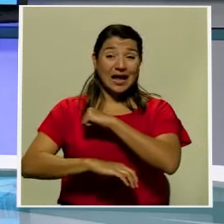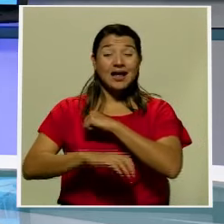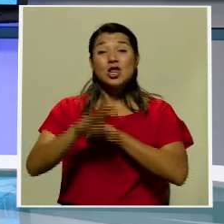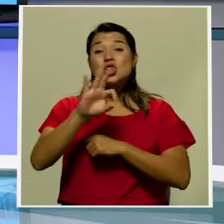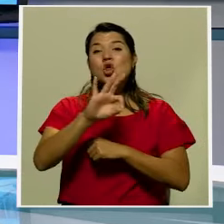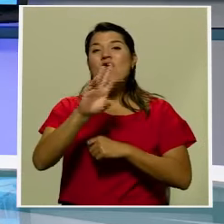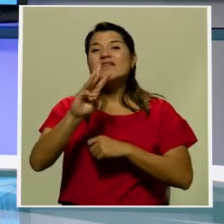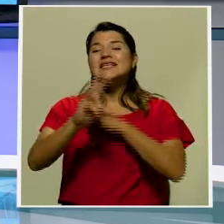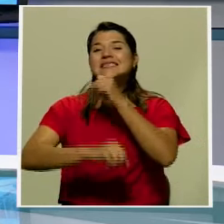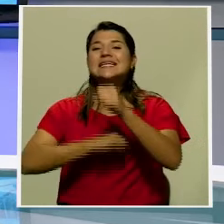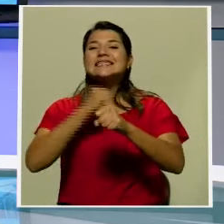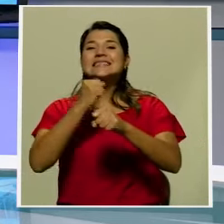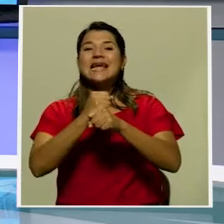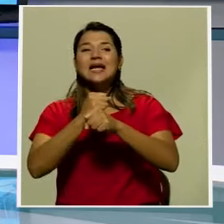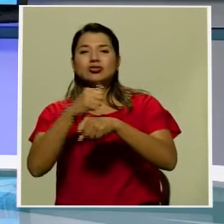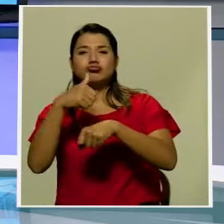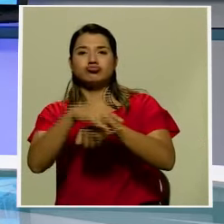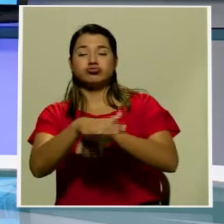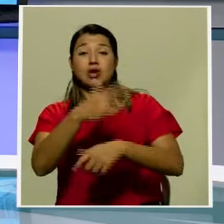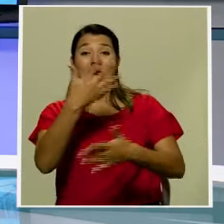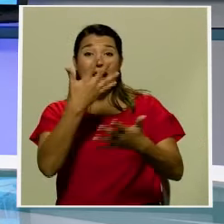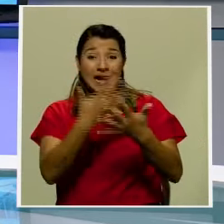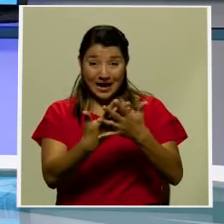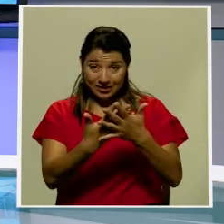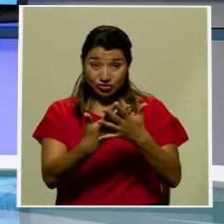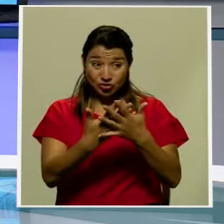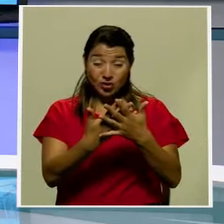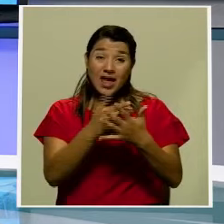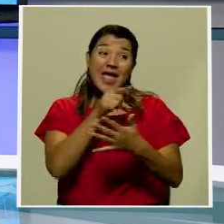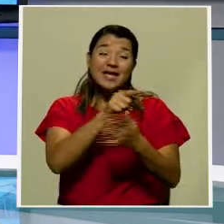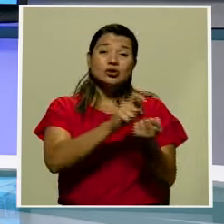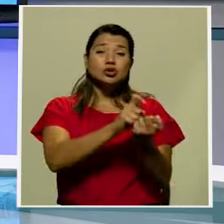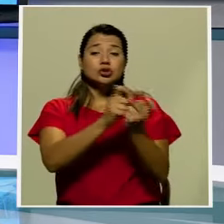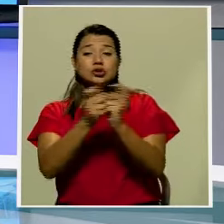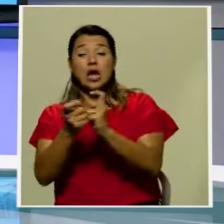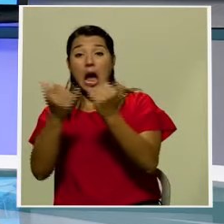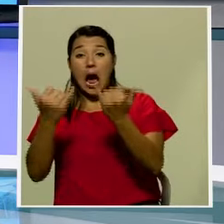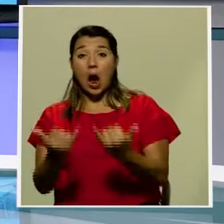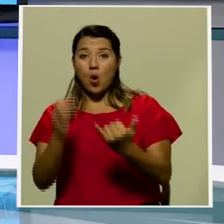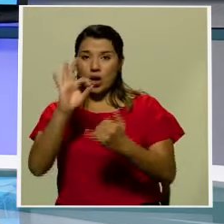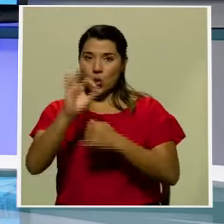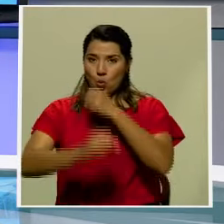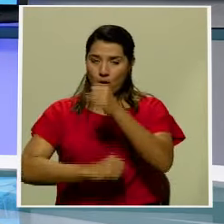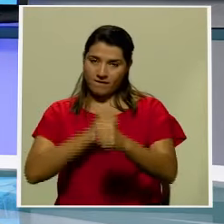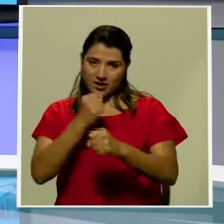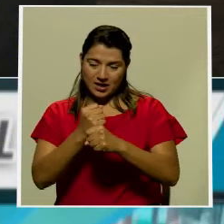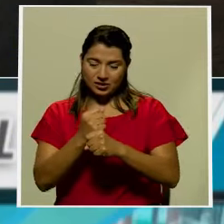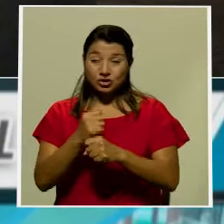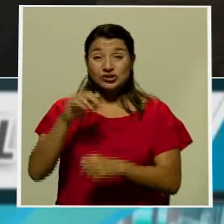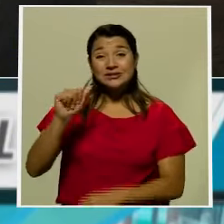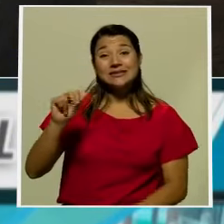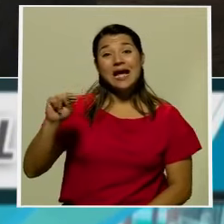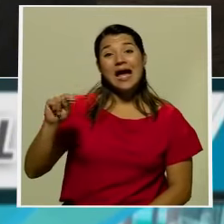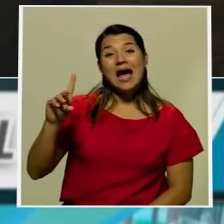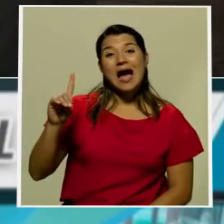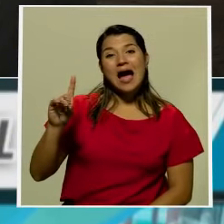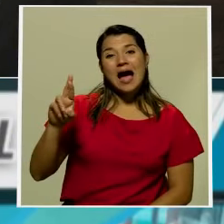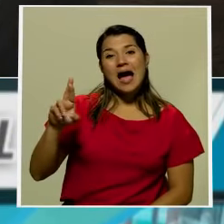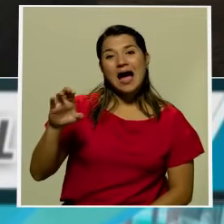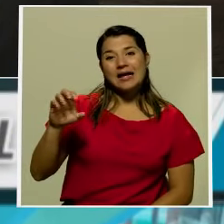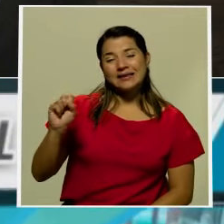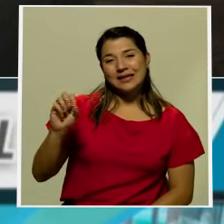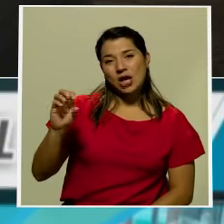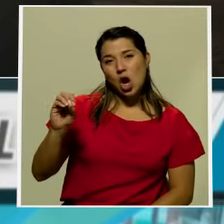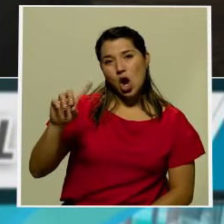96 años de cárcel readecuados ahora a 9 Andrés Ortiz nos tiene el detalle de esta